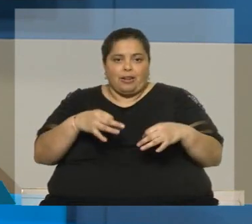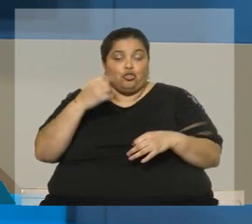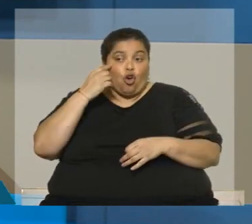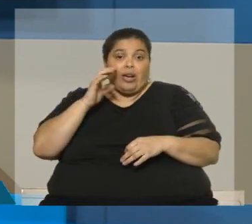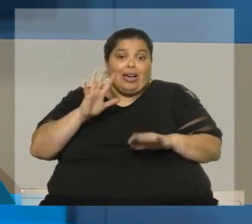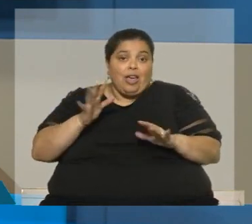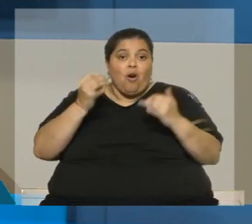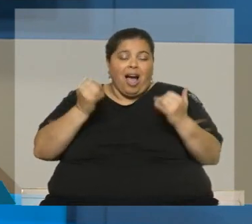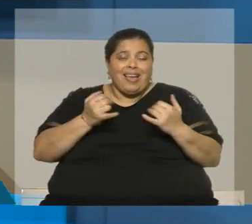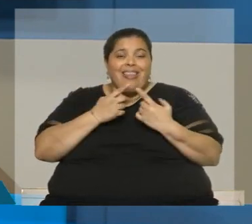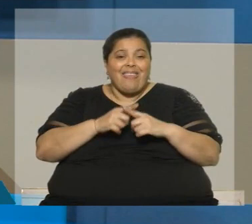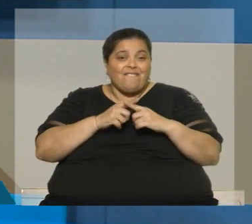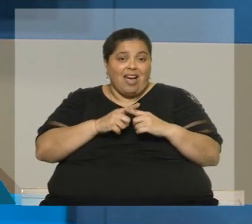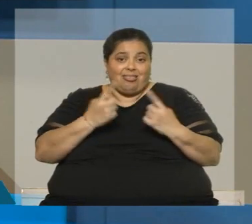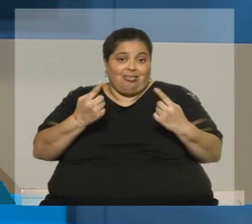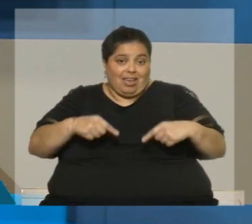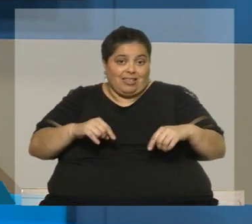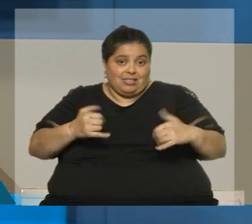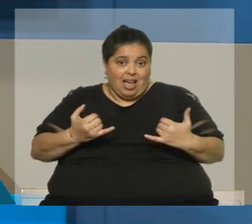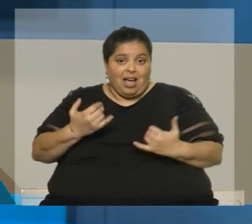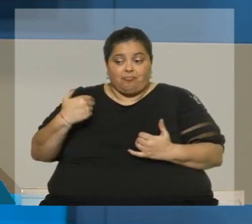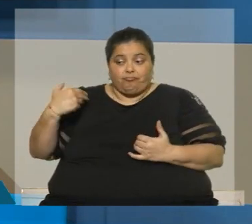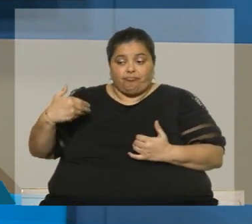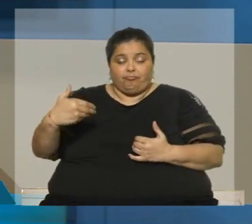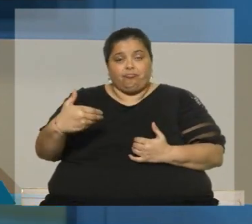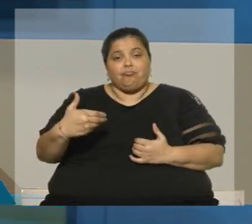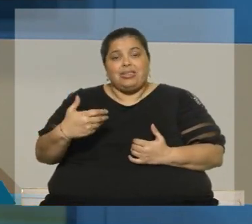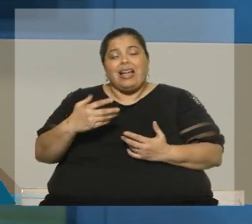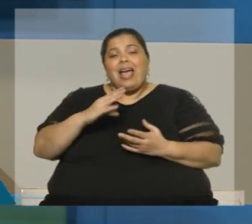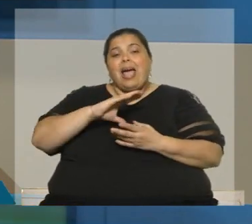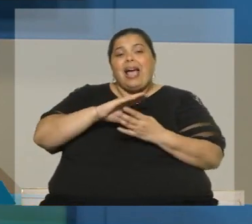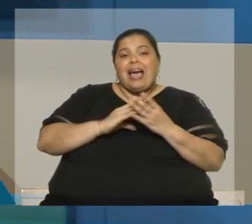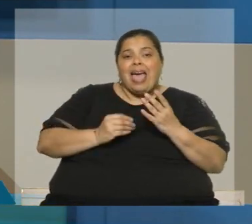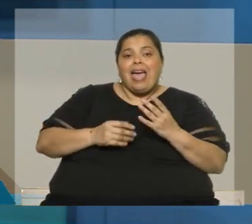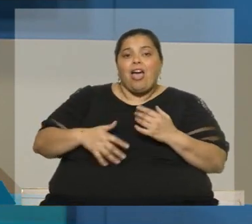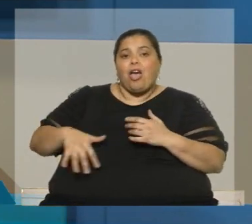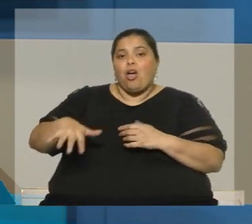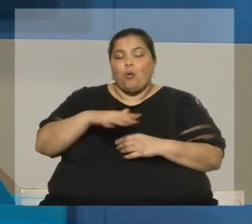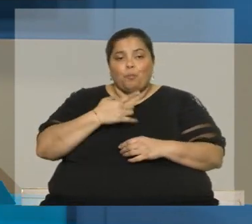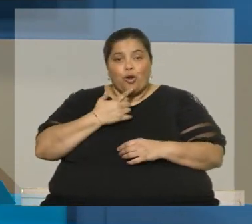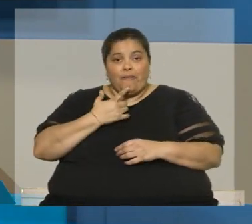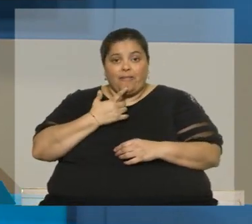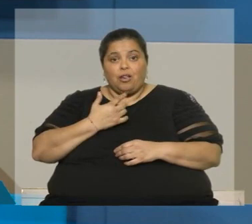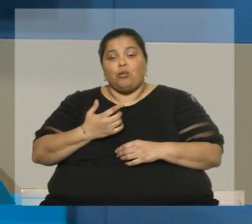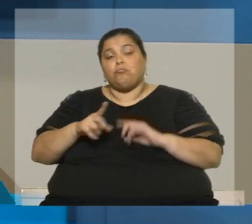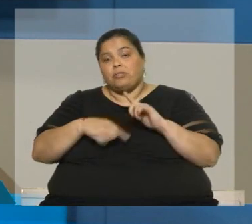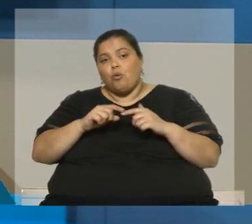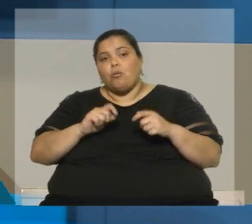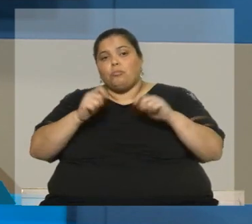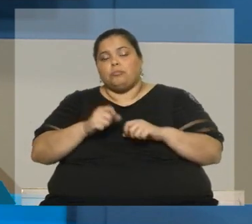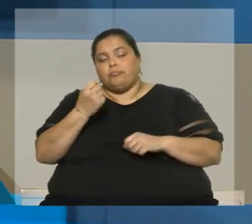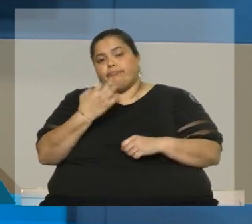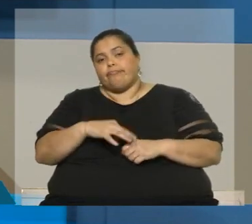un debate de, digamos, geopolítico, se convirtió en un debate de política nacional en Francia.